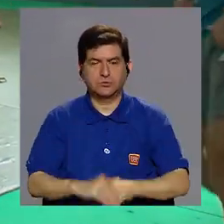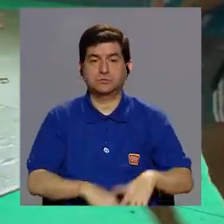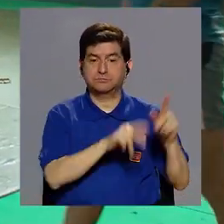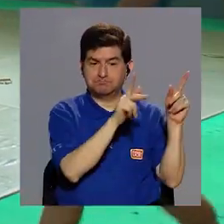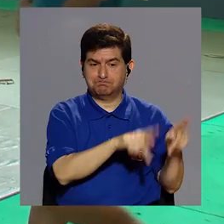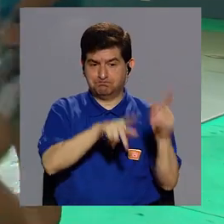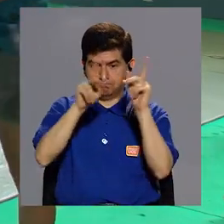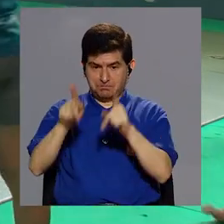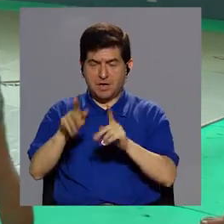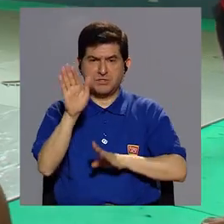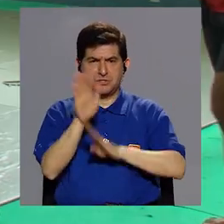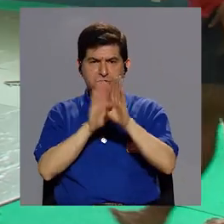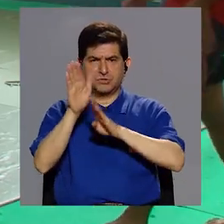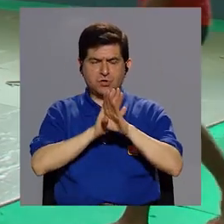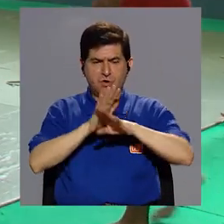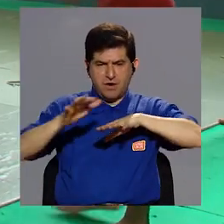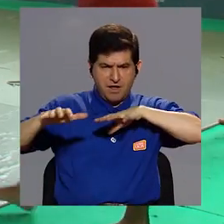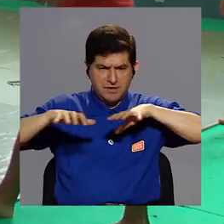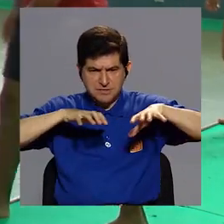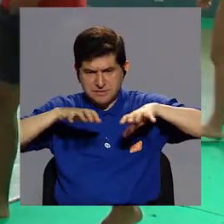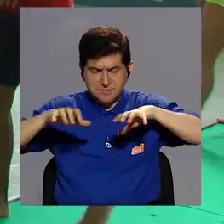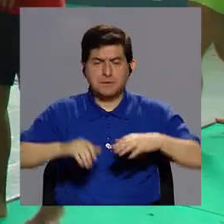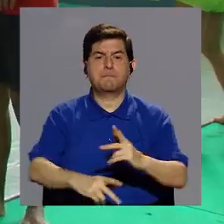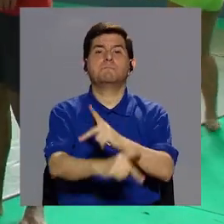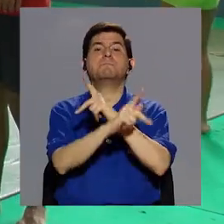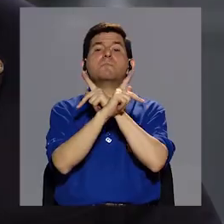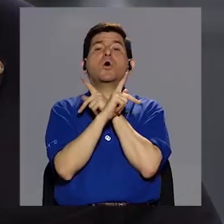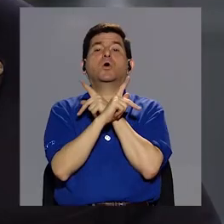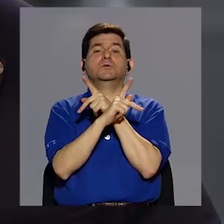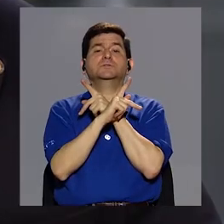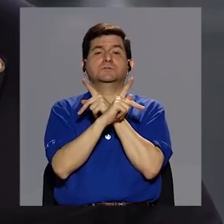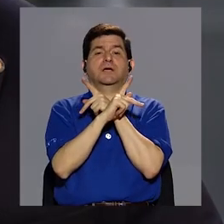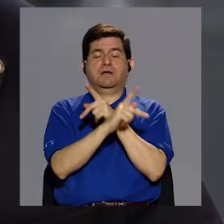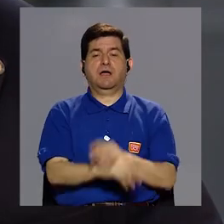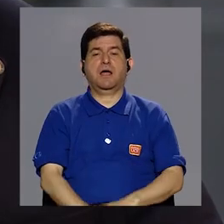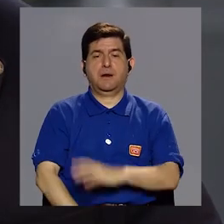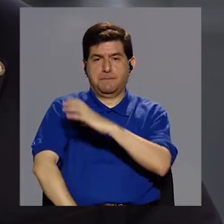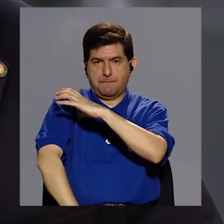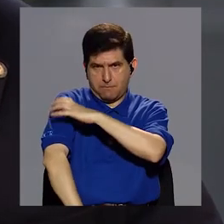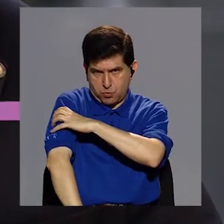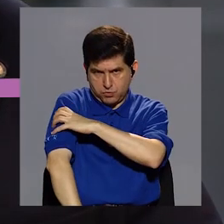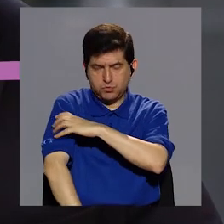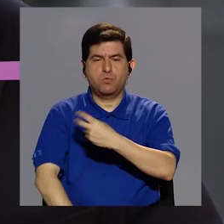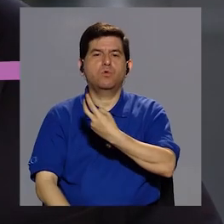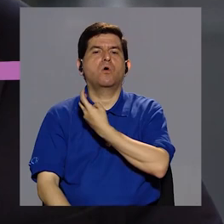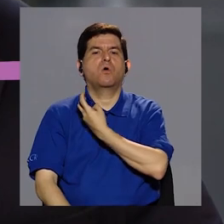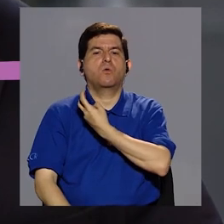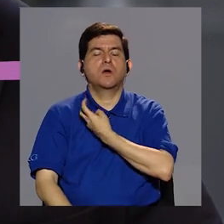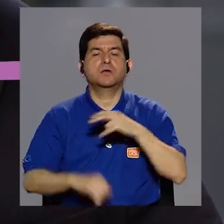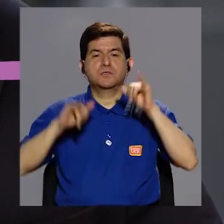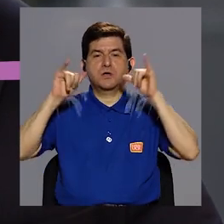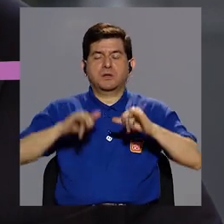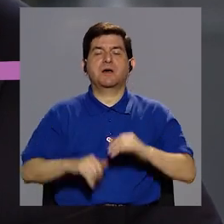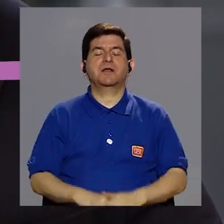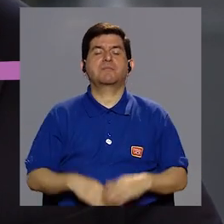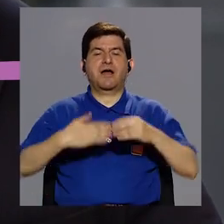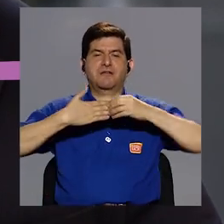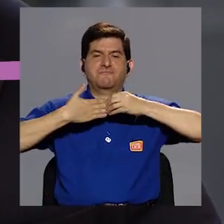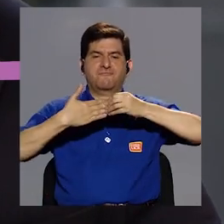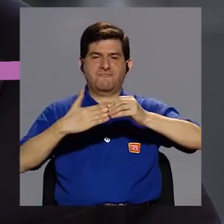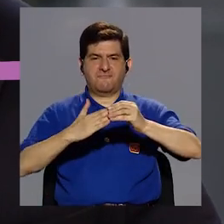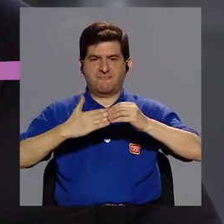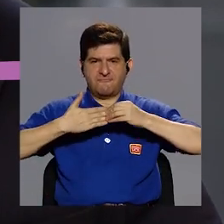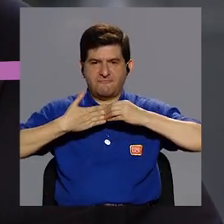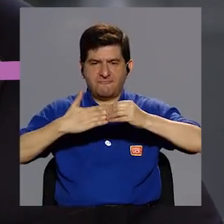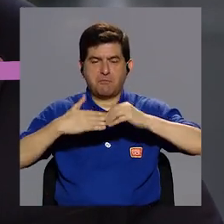a que las personas desarrollen ejercicios que protejan sus músculos, sus huesos y que mantengan su